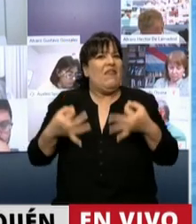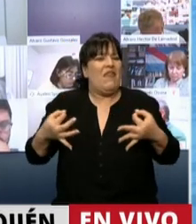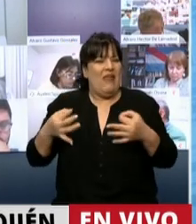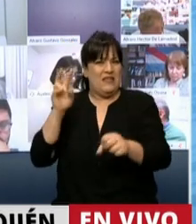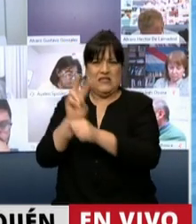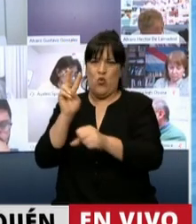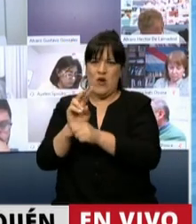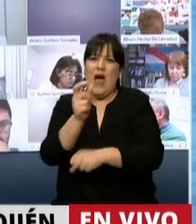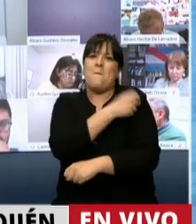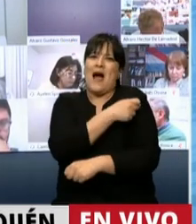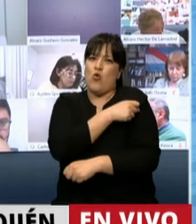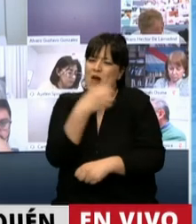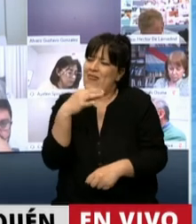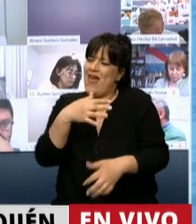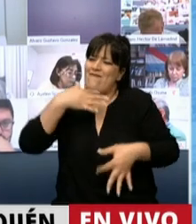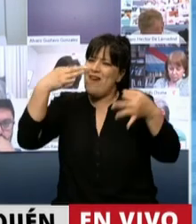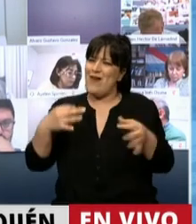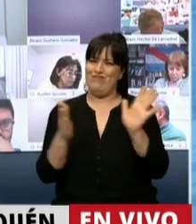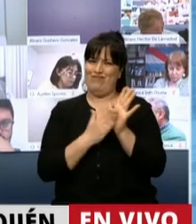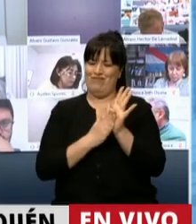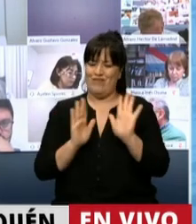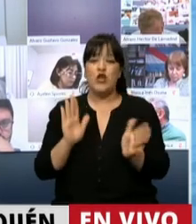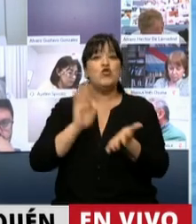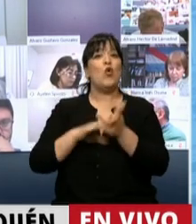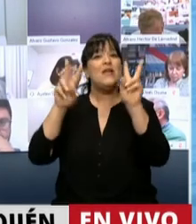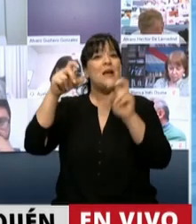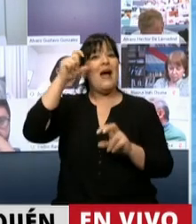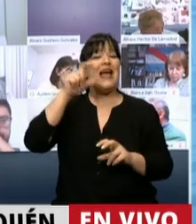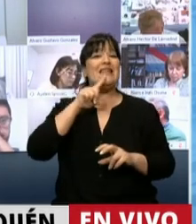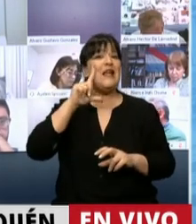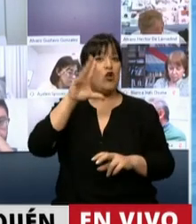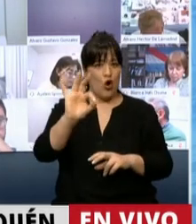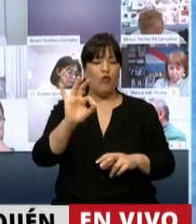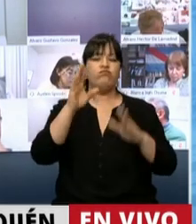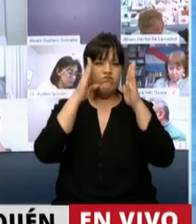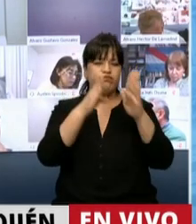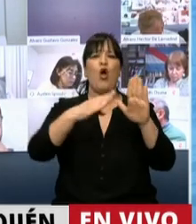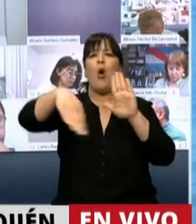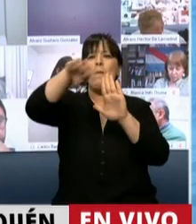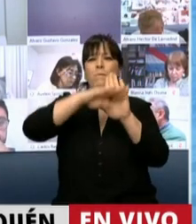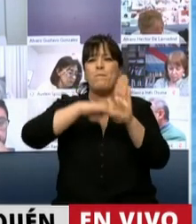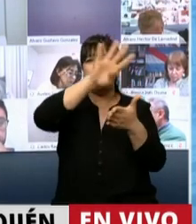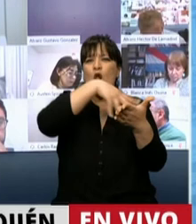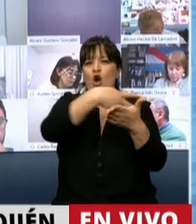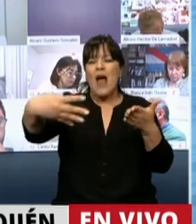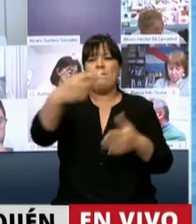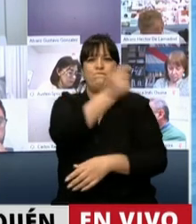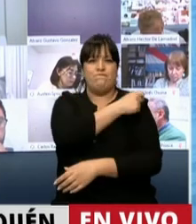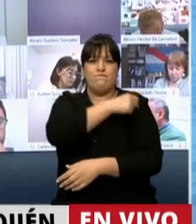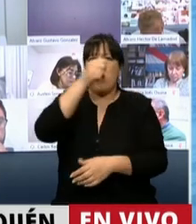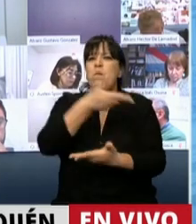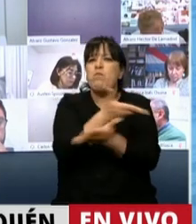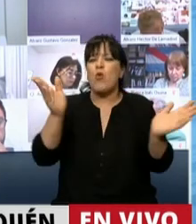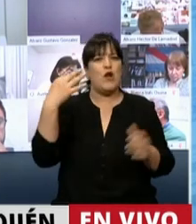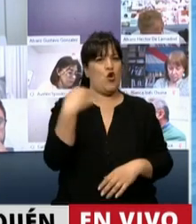de dichas vacunas. Desde lo ético, respaldo el programa de vacunación público y obligatorio existente,